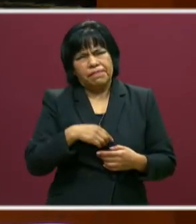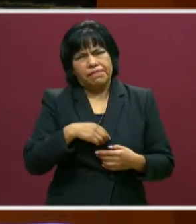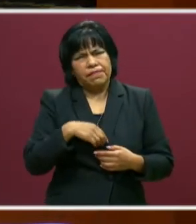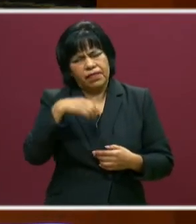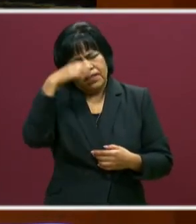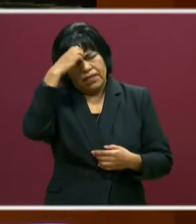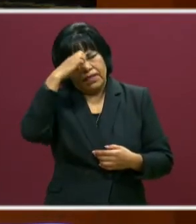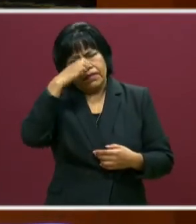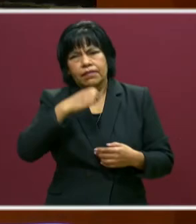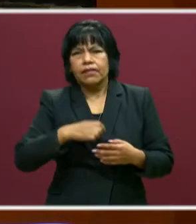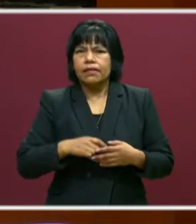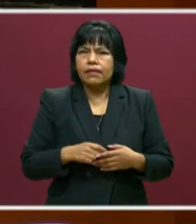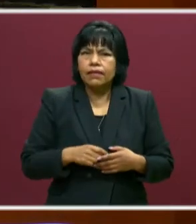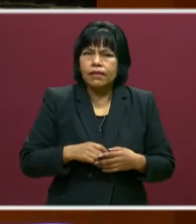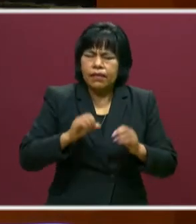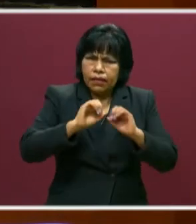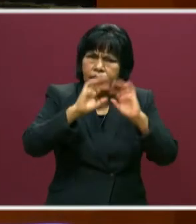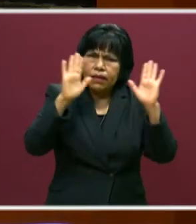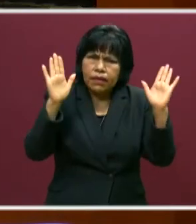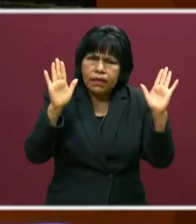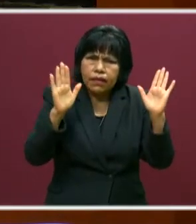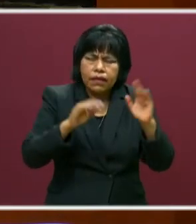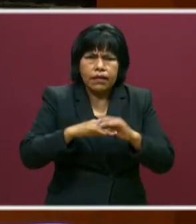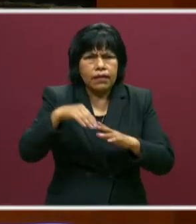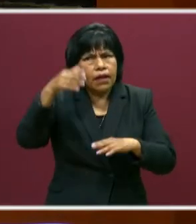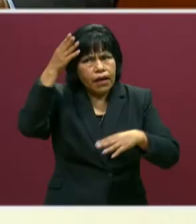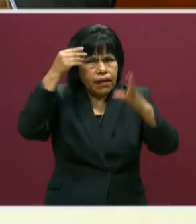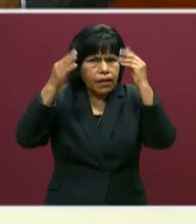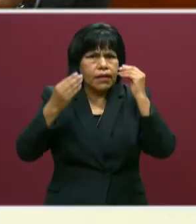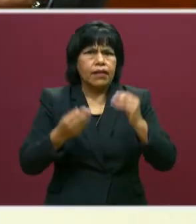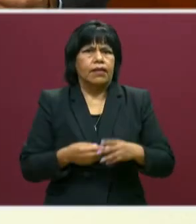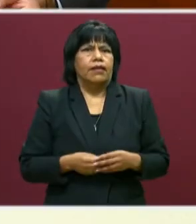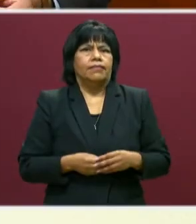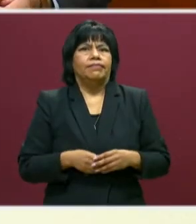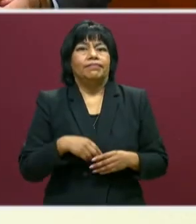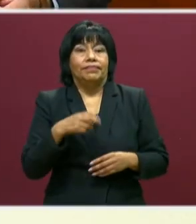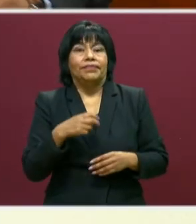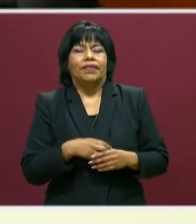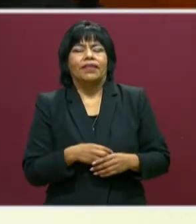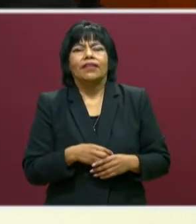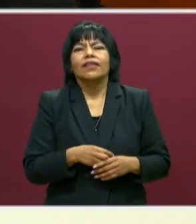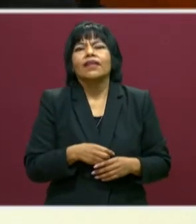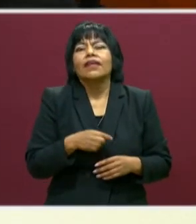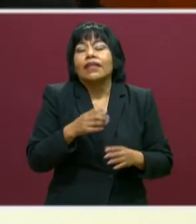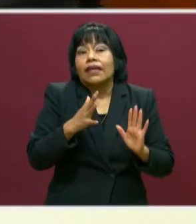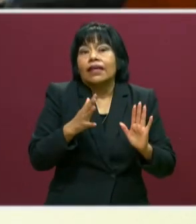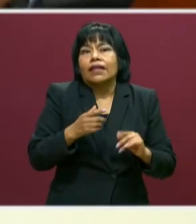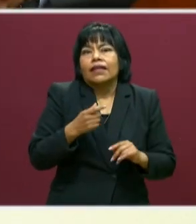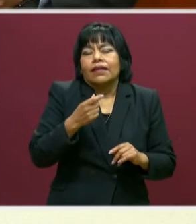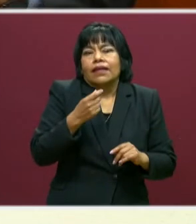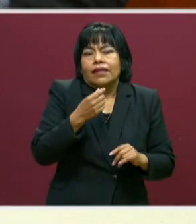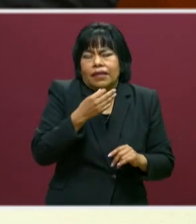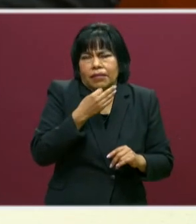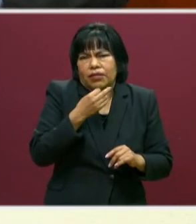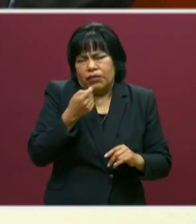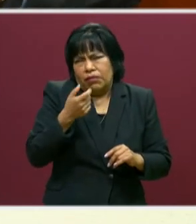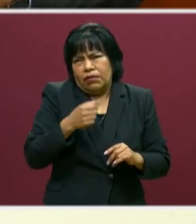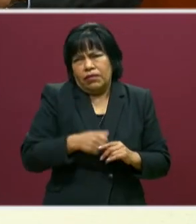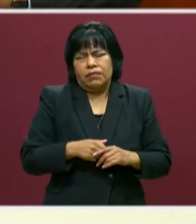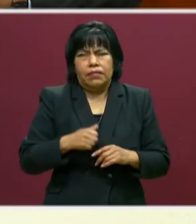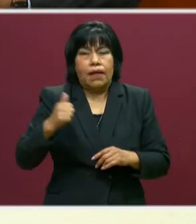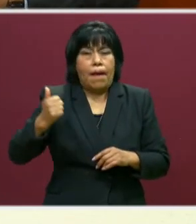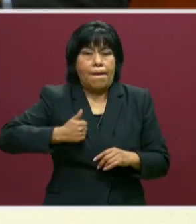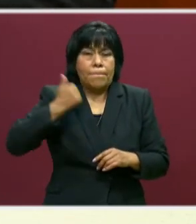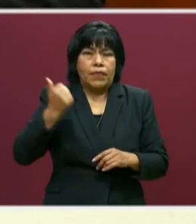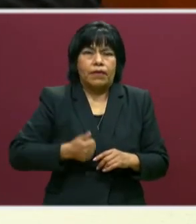Así es. Esa es la clave del aprendizaje. clave. Y tenemos pocos minutos, pero queremos aprovecharlo muy bien. Para hablar de